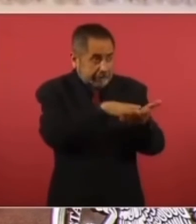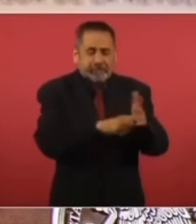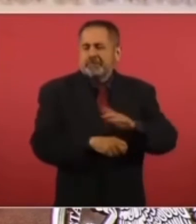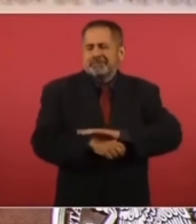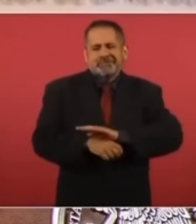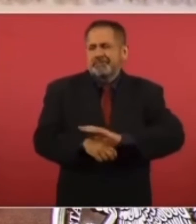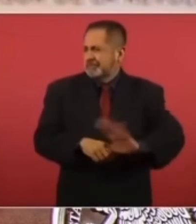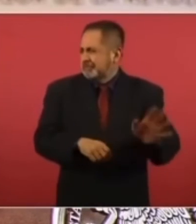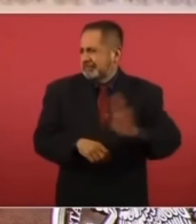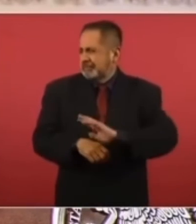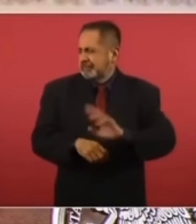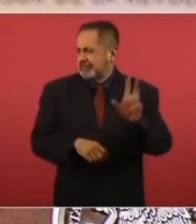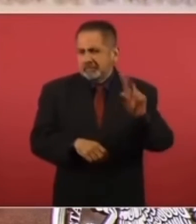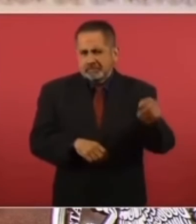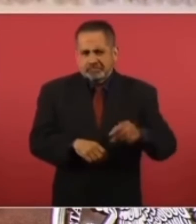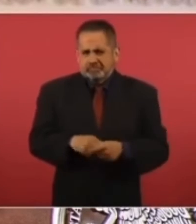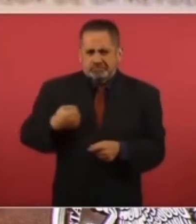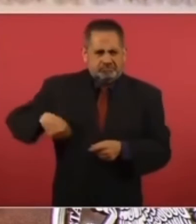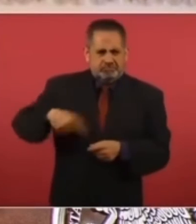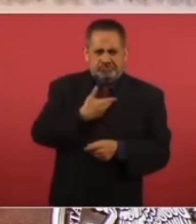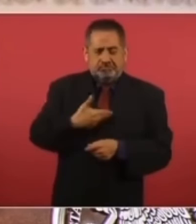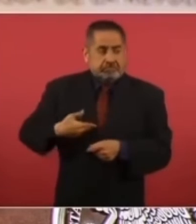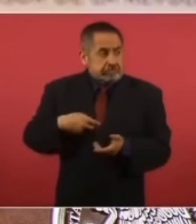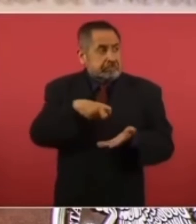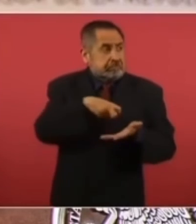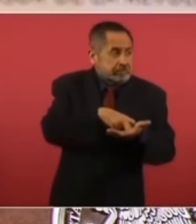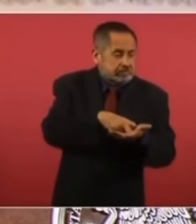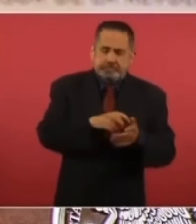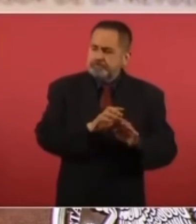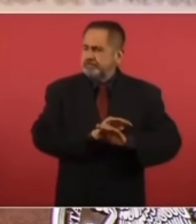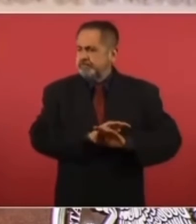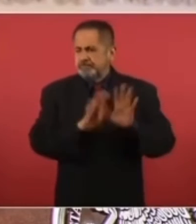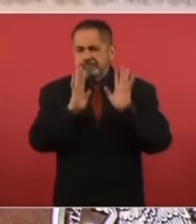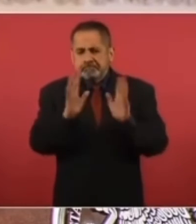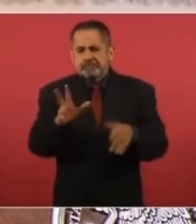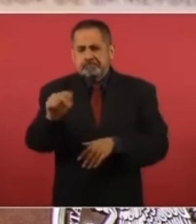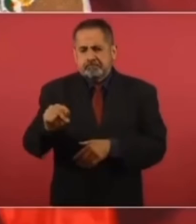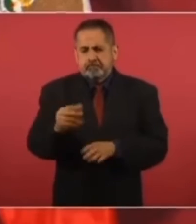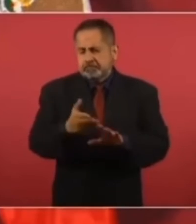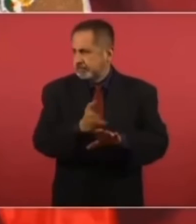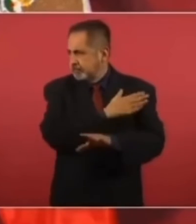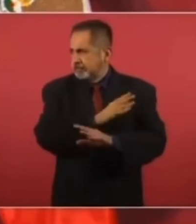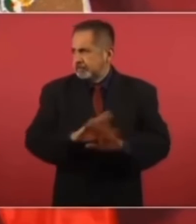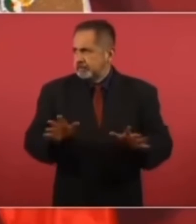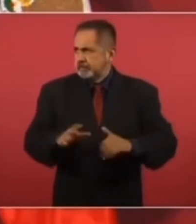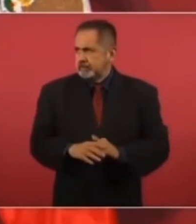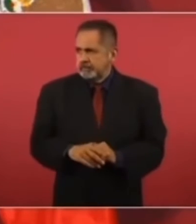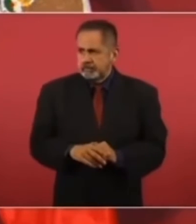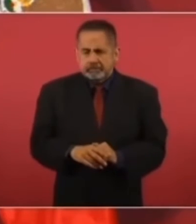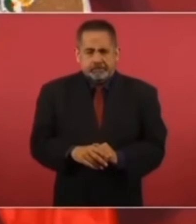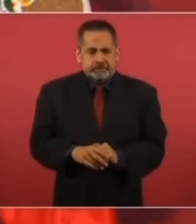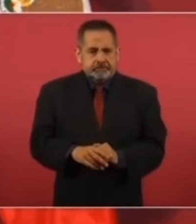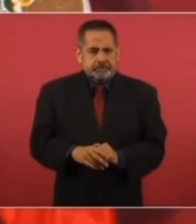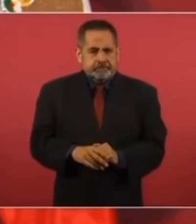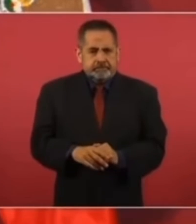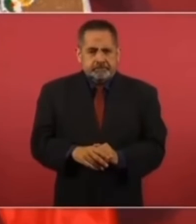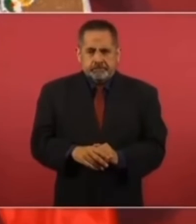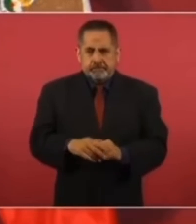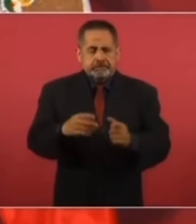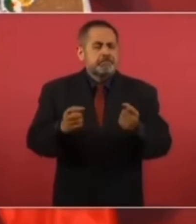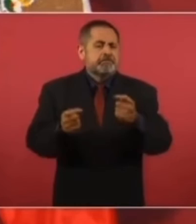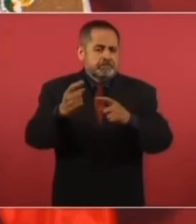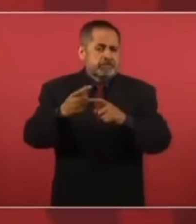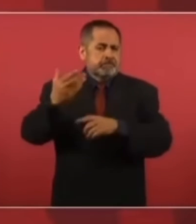presidentes, si había algunos